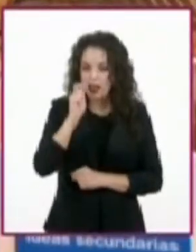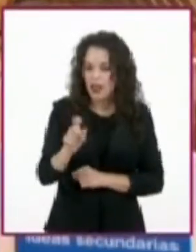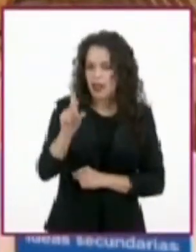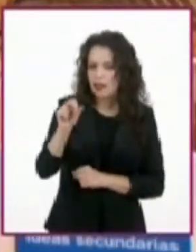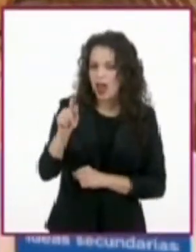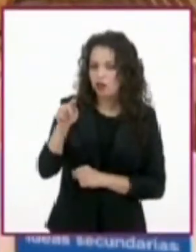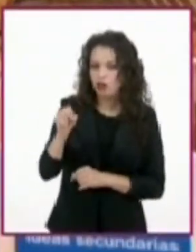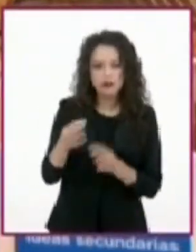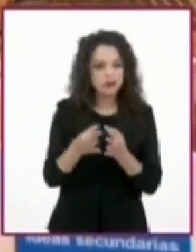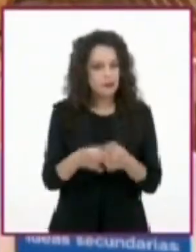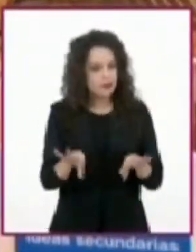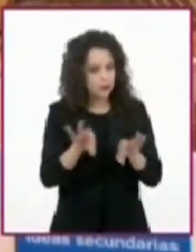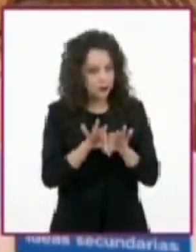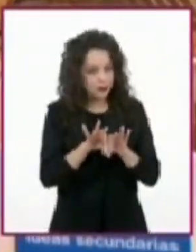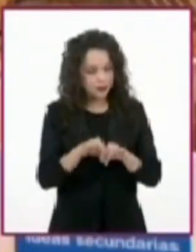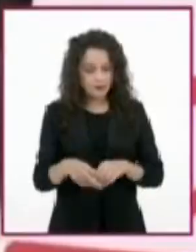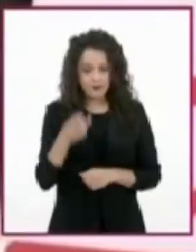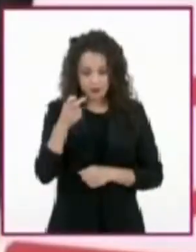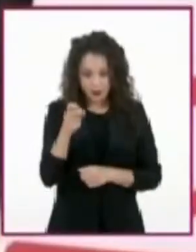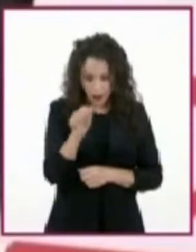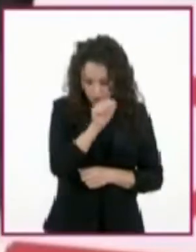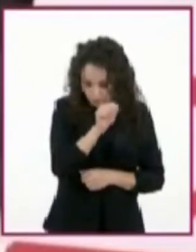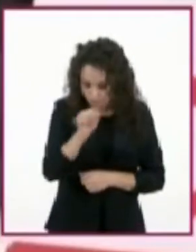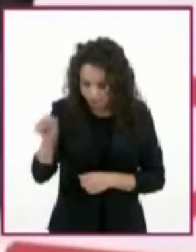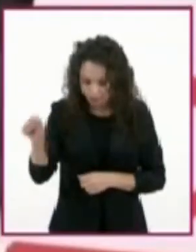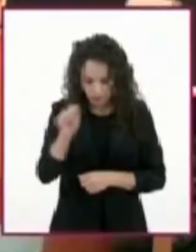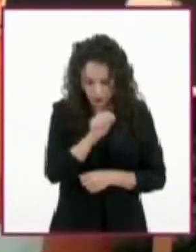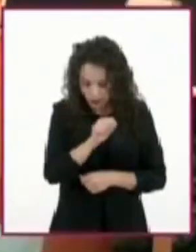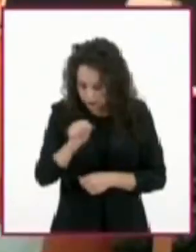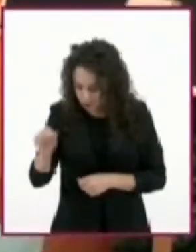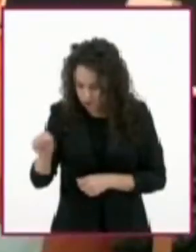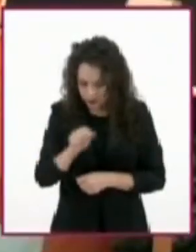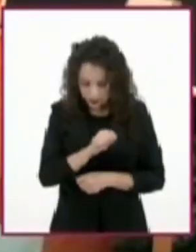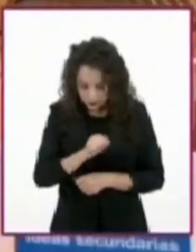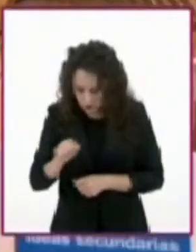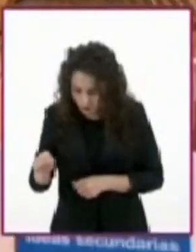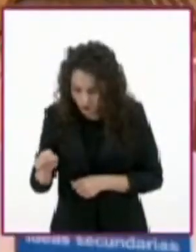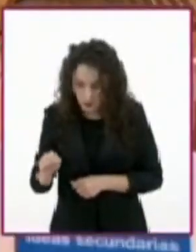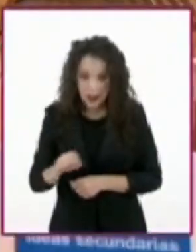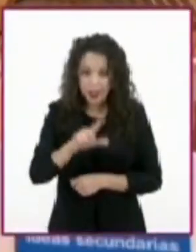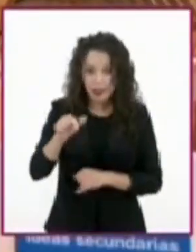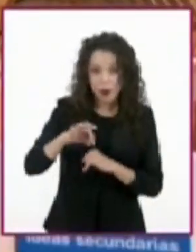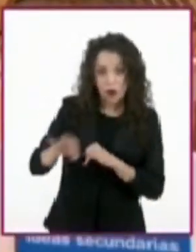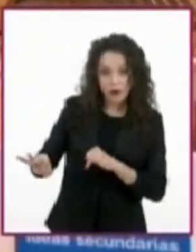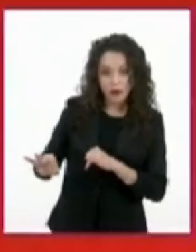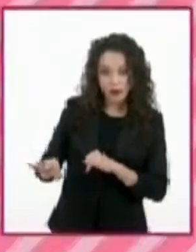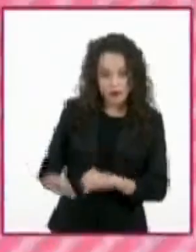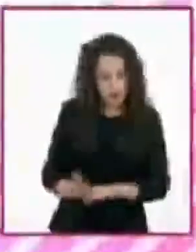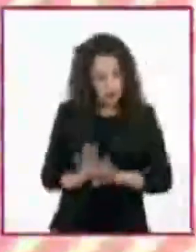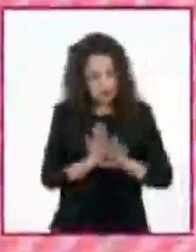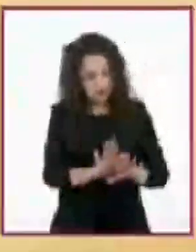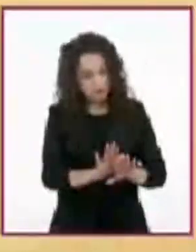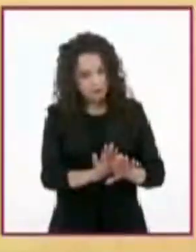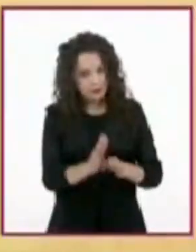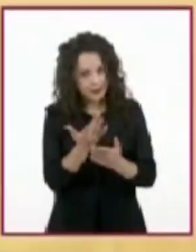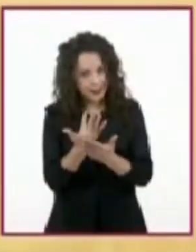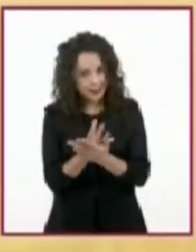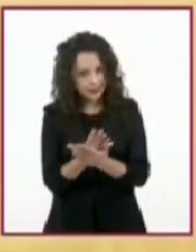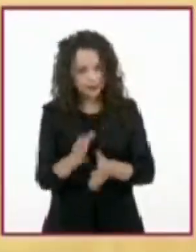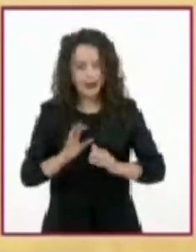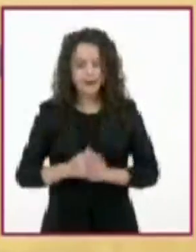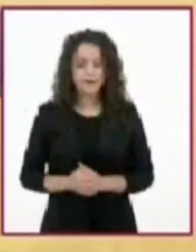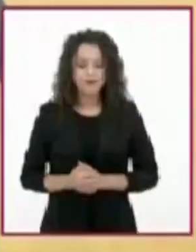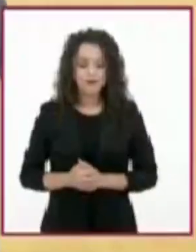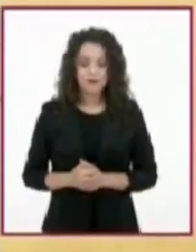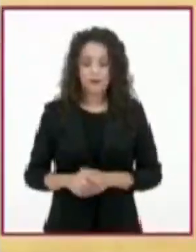Lo subrayamos y al terminar lo dejamos coser. Después,